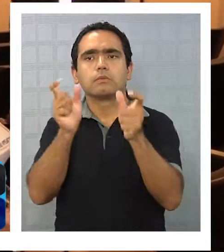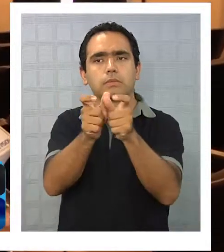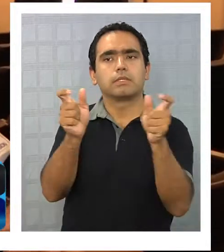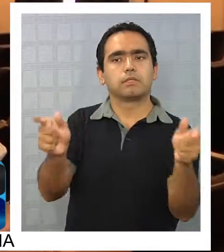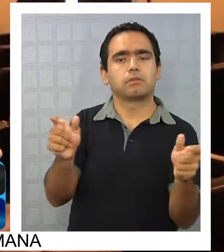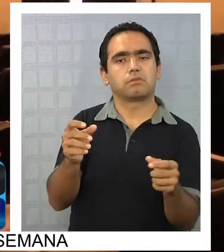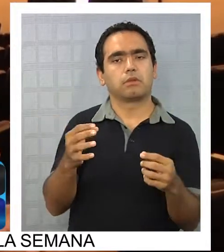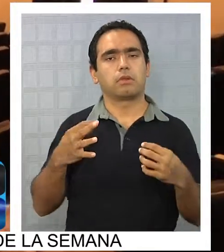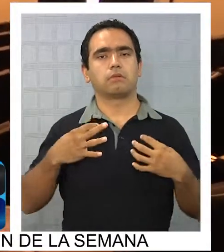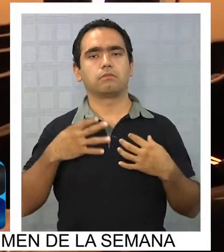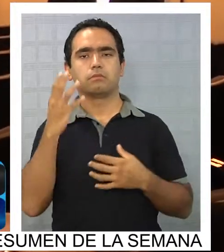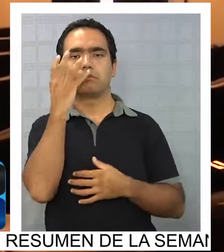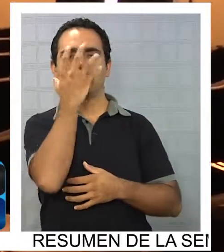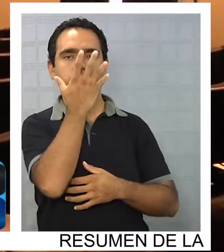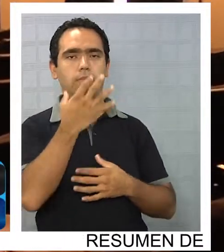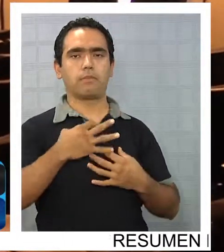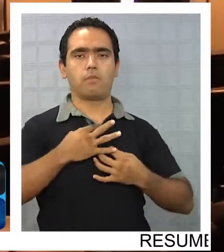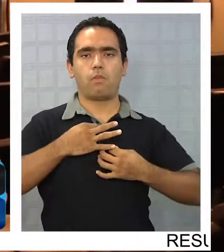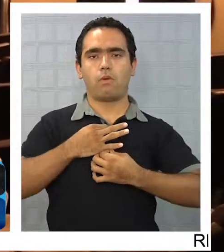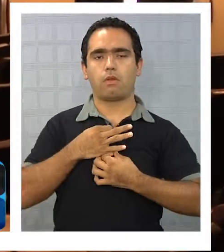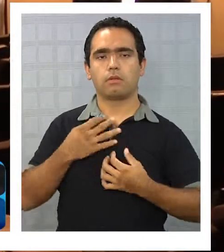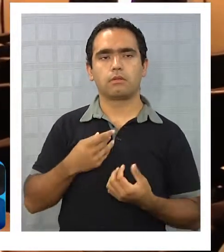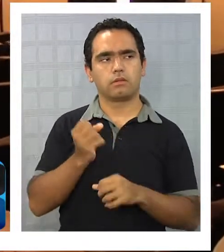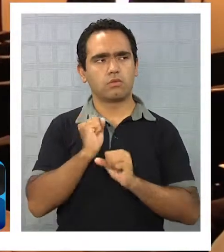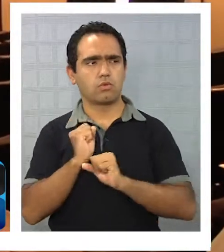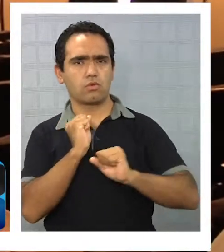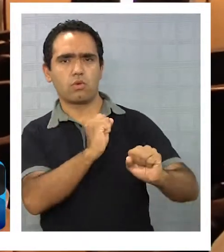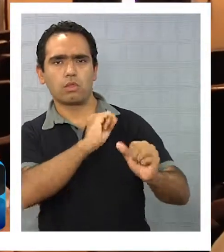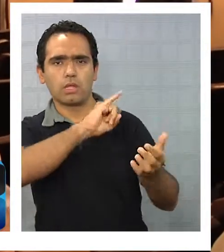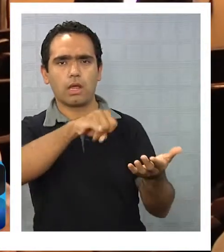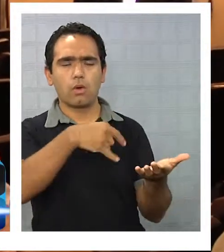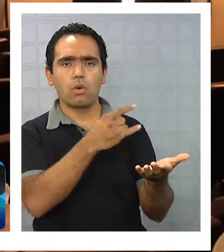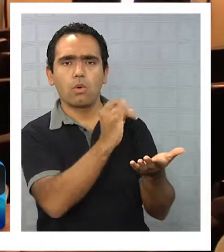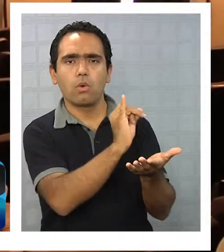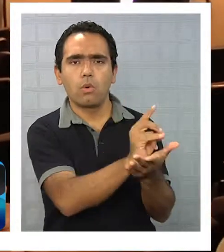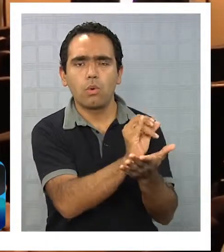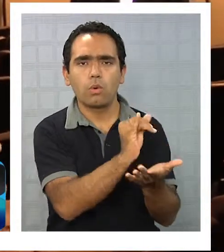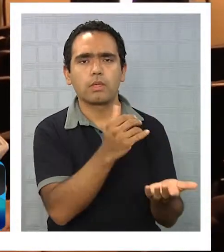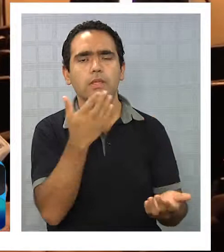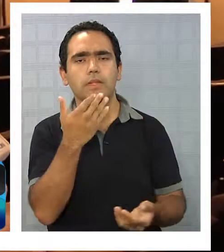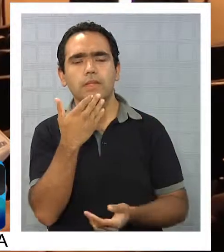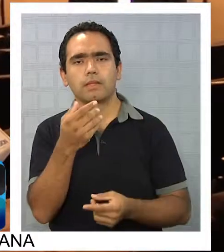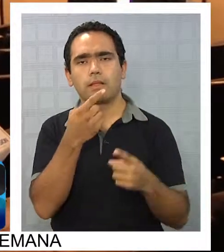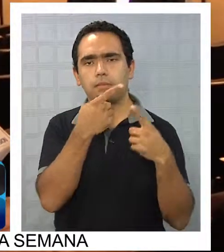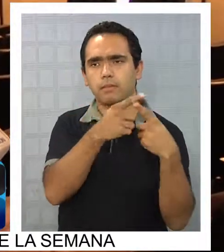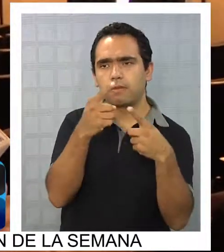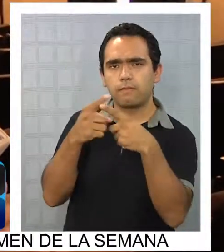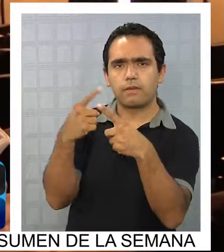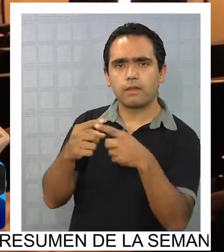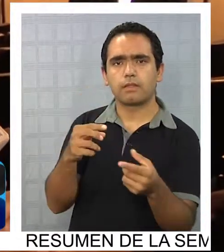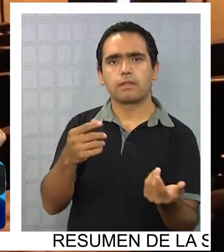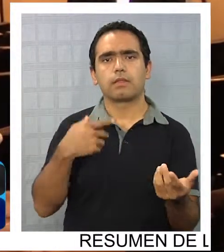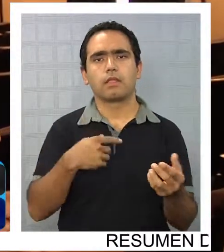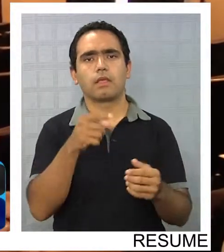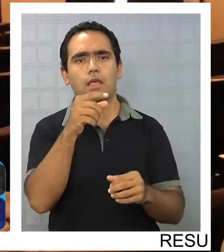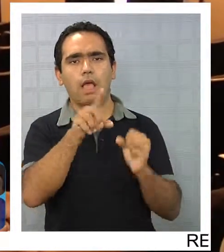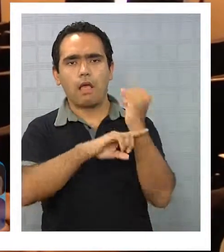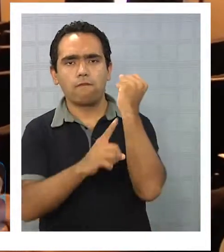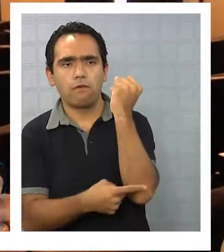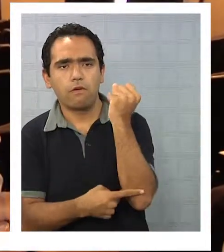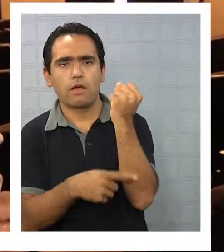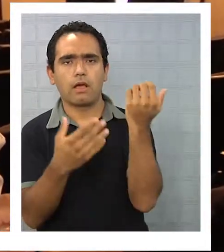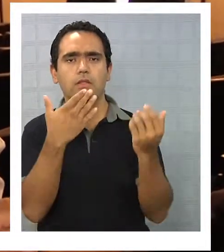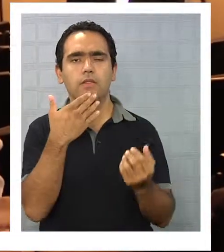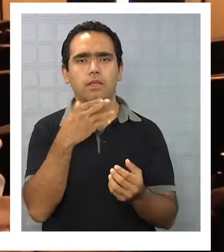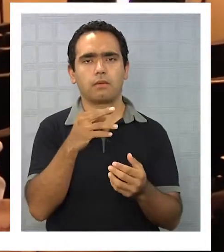reacción de los sectores conservadores en sociedad chilena. Se presentaron en contra de la Junji y del Móvil 11 recursos de protección en